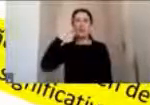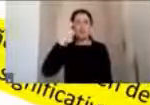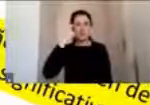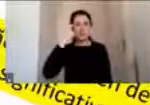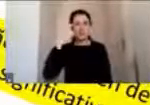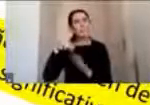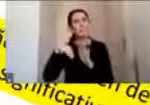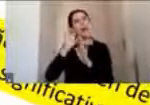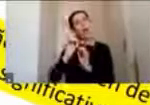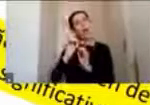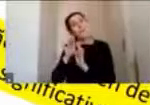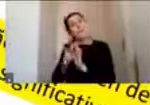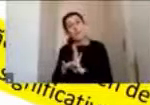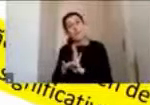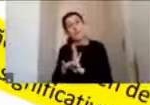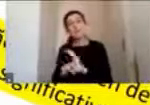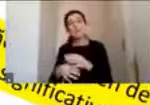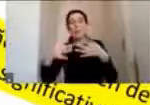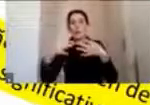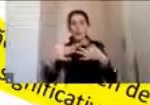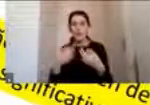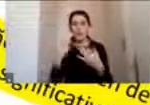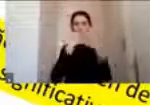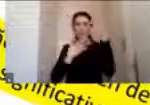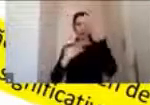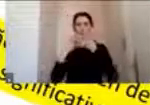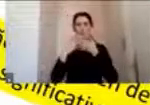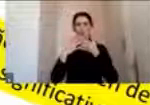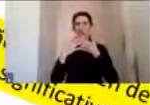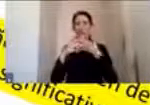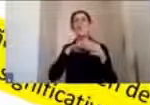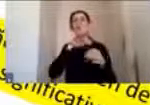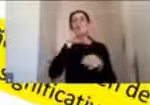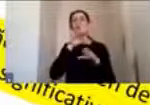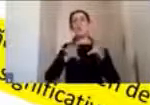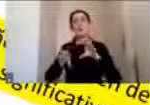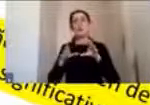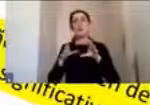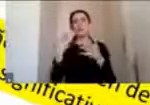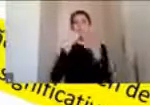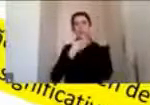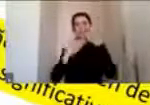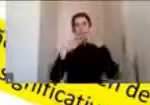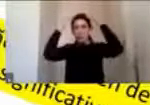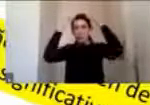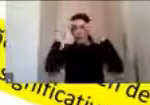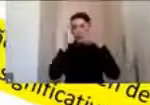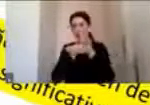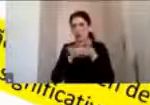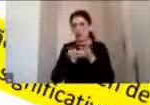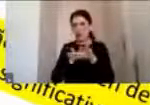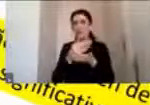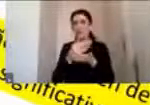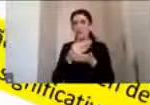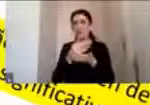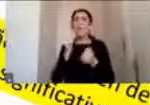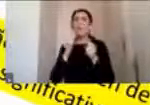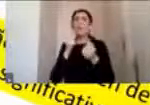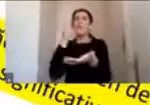al autocuidado, al uso de elementos de protección personal y también a la posibilidad económica de acceder a estos elementos de protección personal.